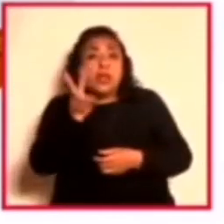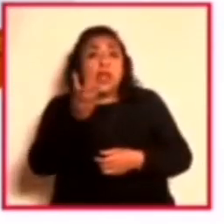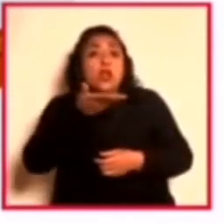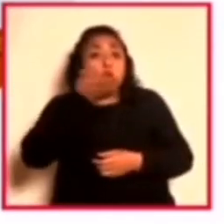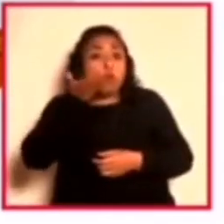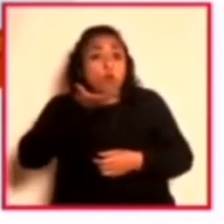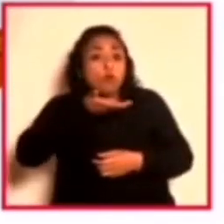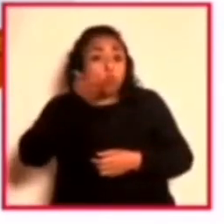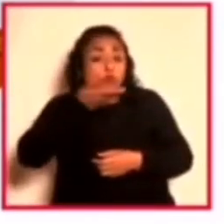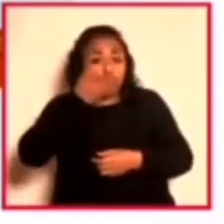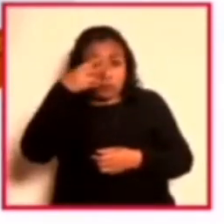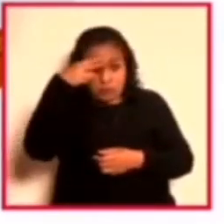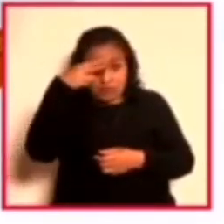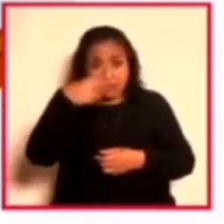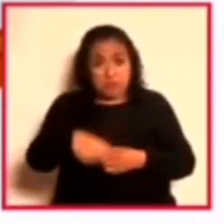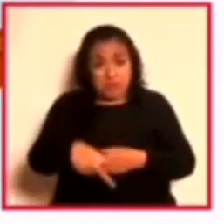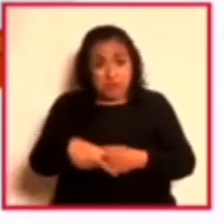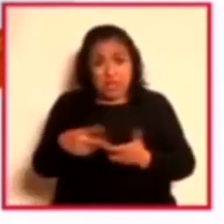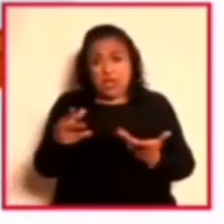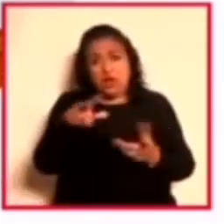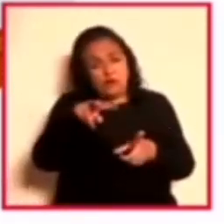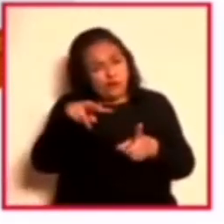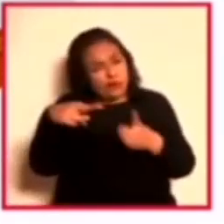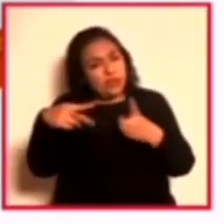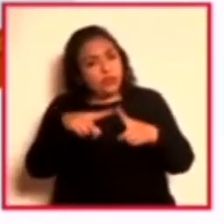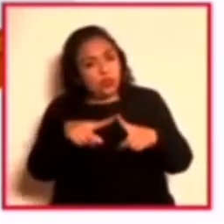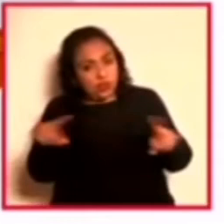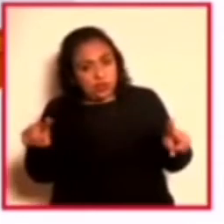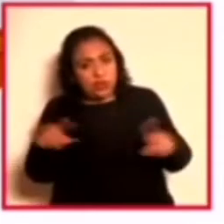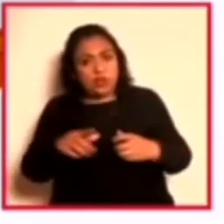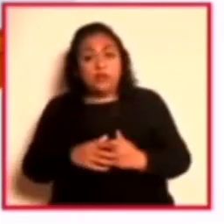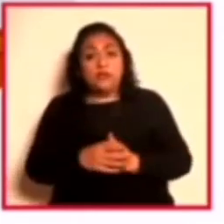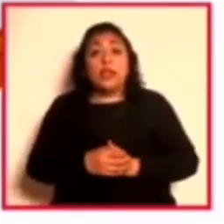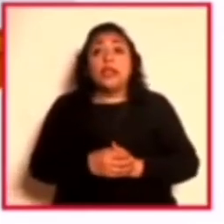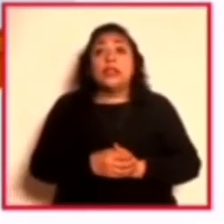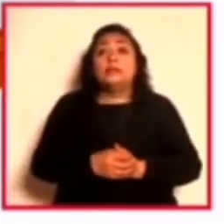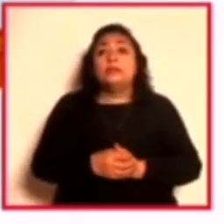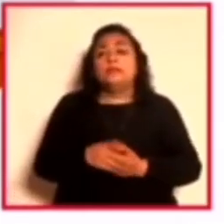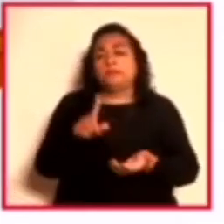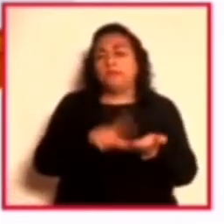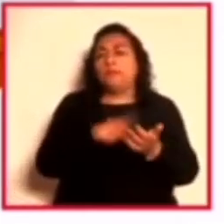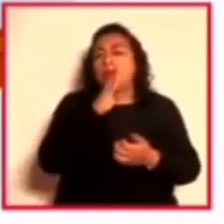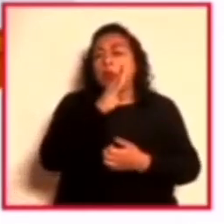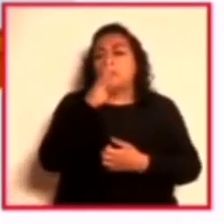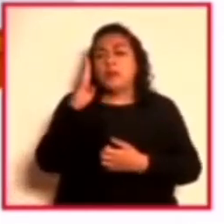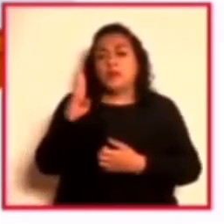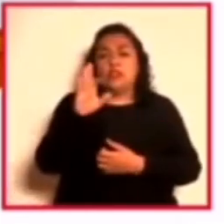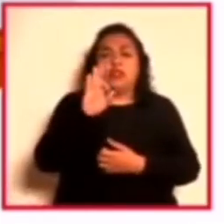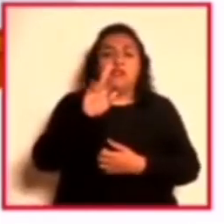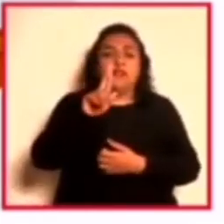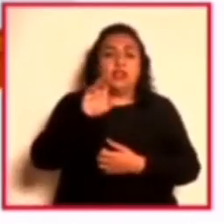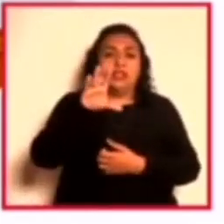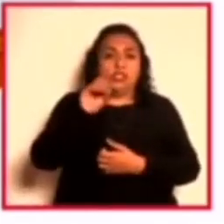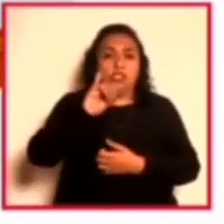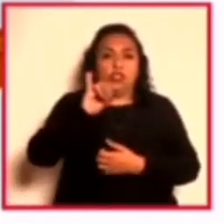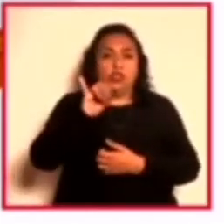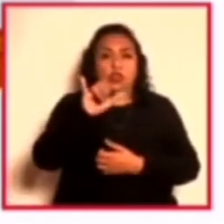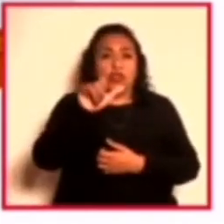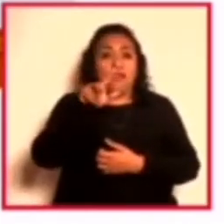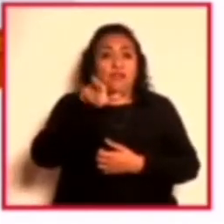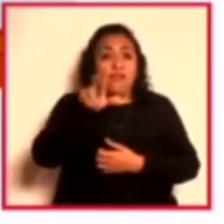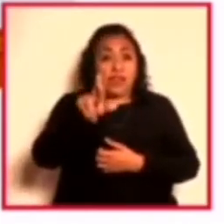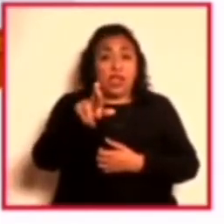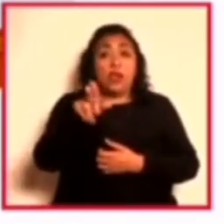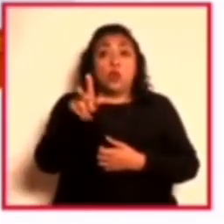mexicanas desde otra perspectiva, ¿no? A través de la biblioteca Francisco Javier Clavijero, la universidad ha